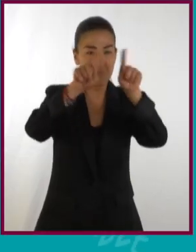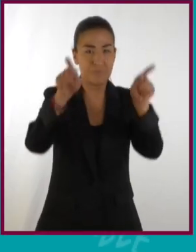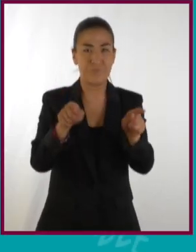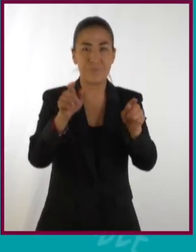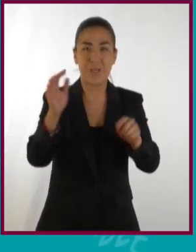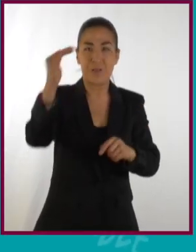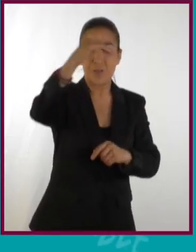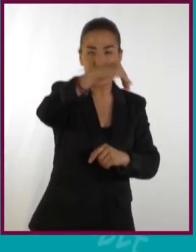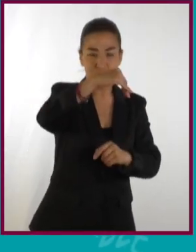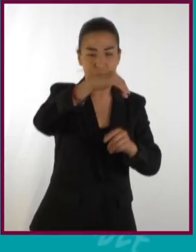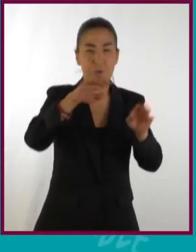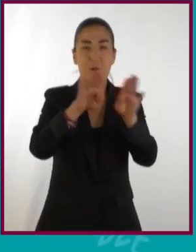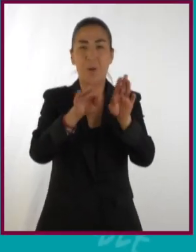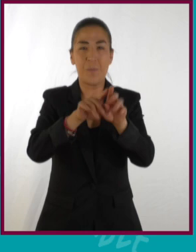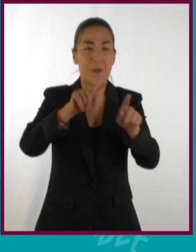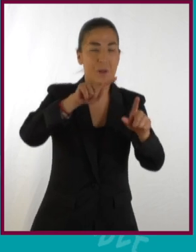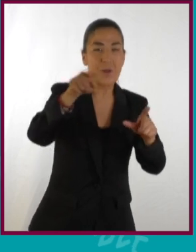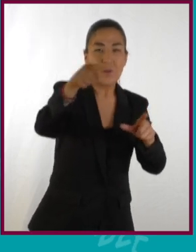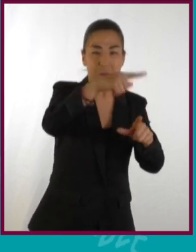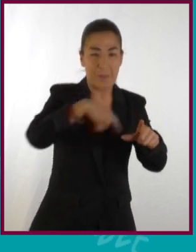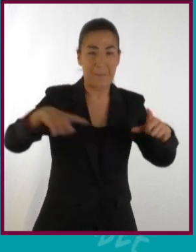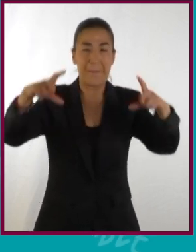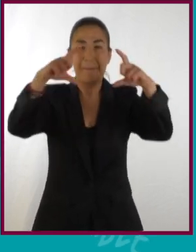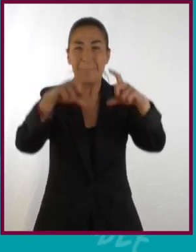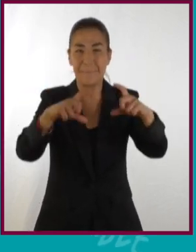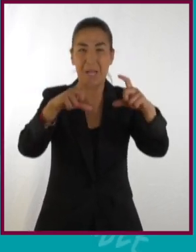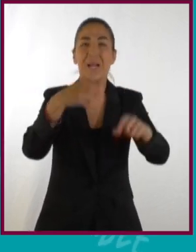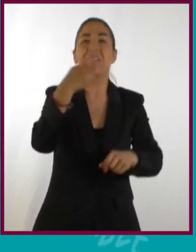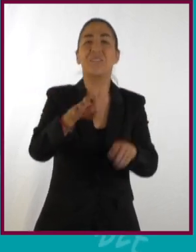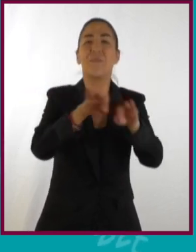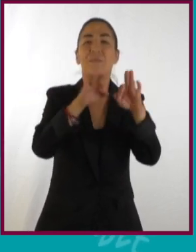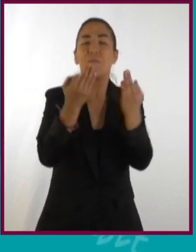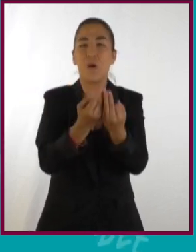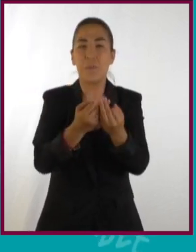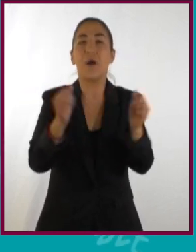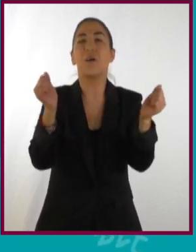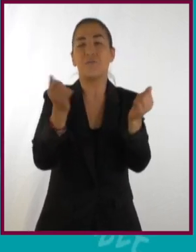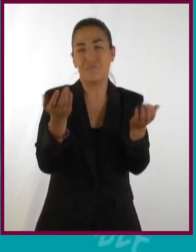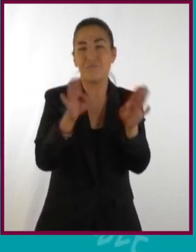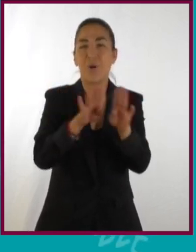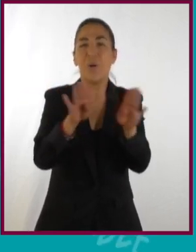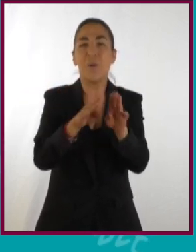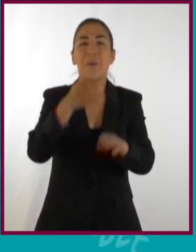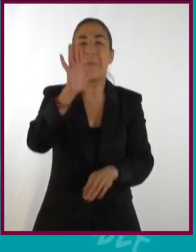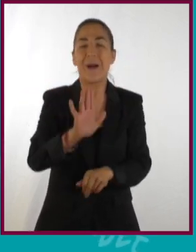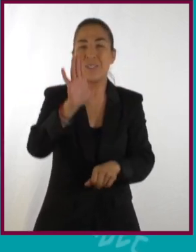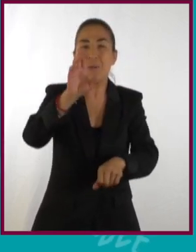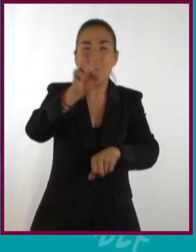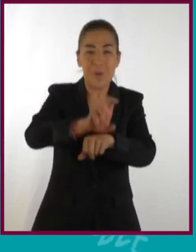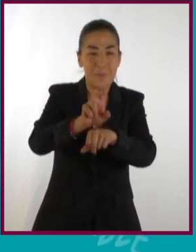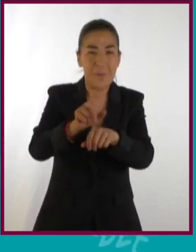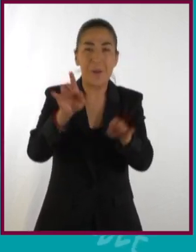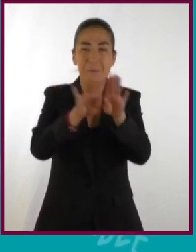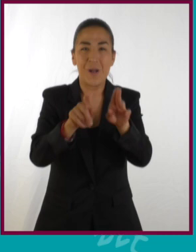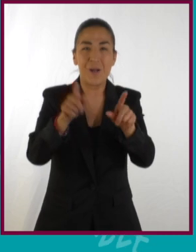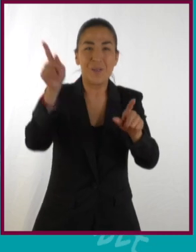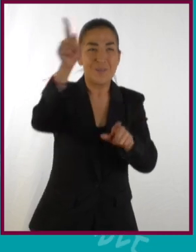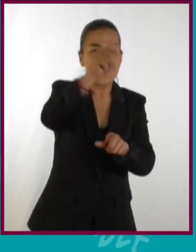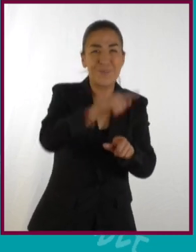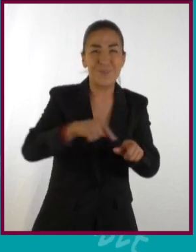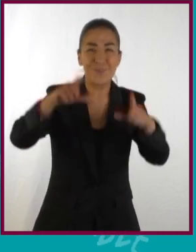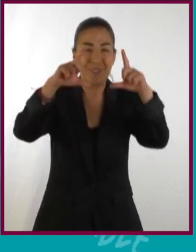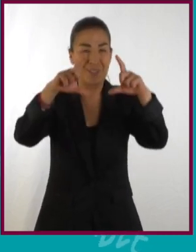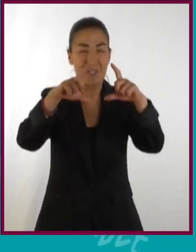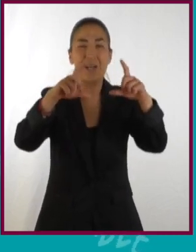es una curva cerrada y plana. Se parece mucho a la circunferencia, pero su forma es ovalada. Fácilmente